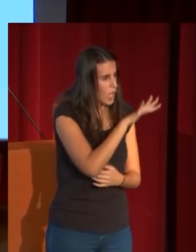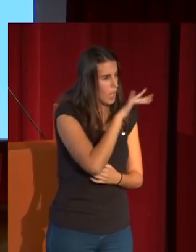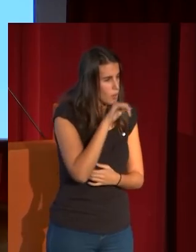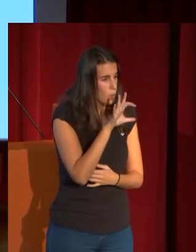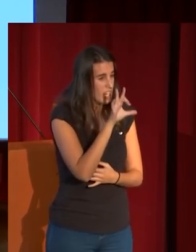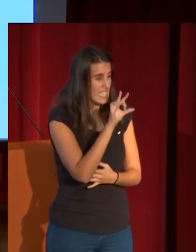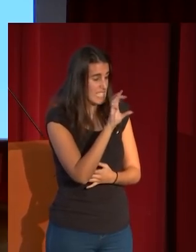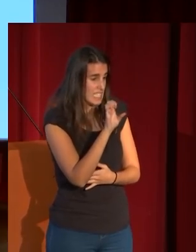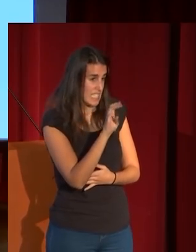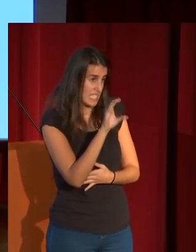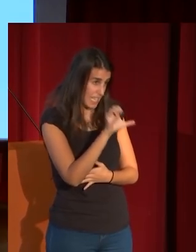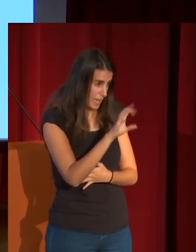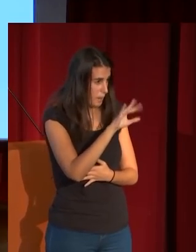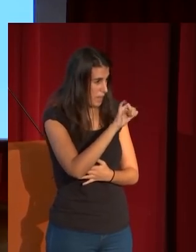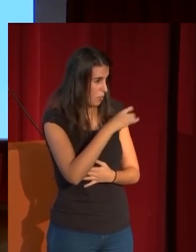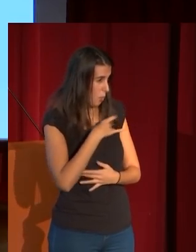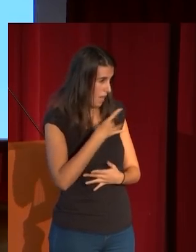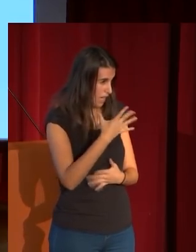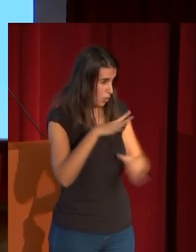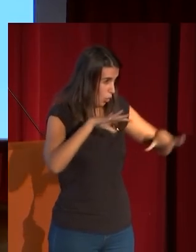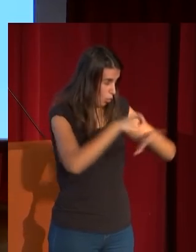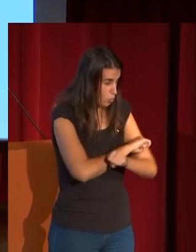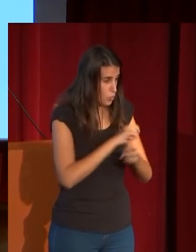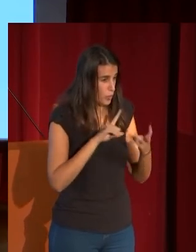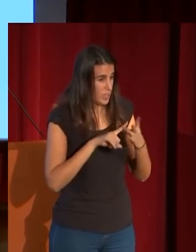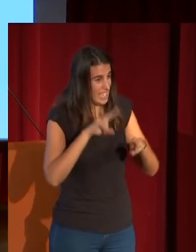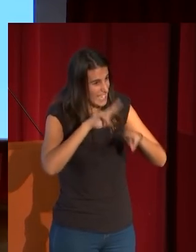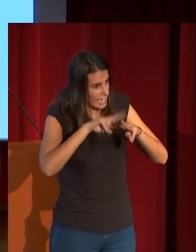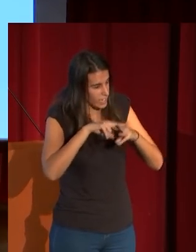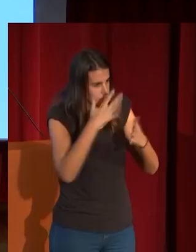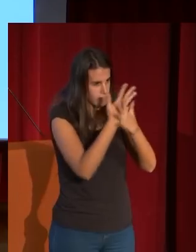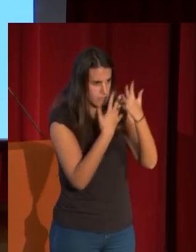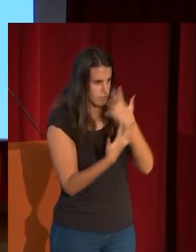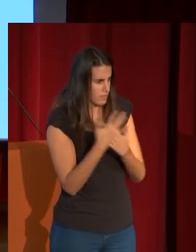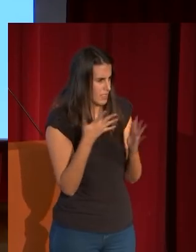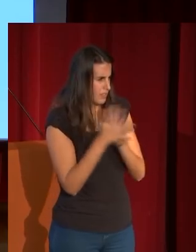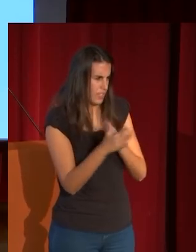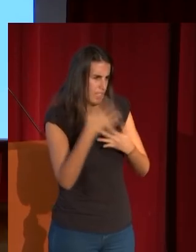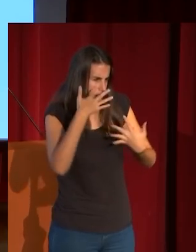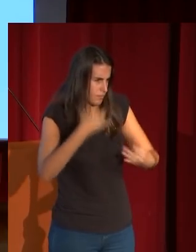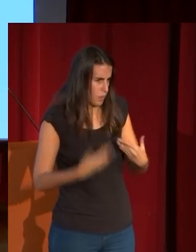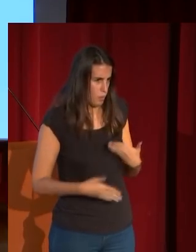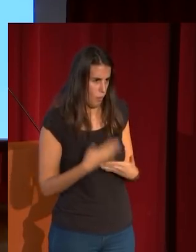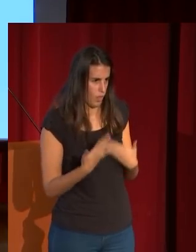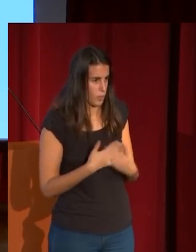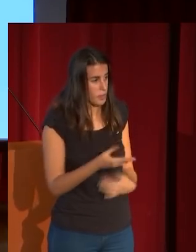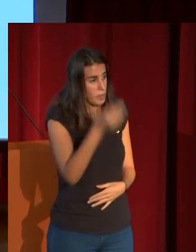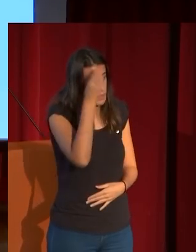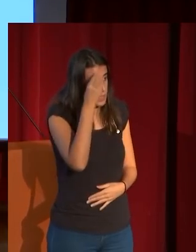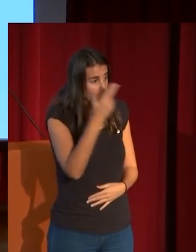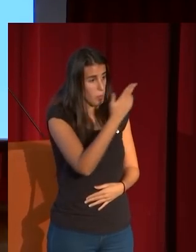negra que hacen del artista un verdadero maestro de la modernidad esto pensamos que está pintado en